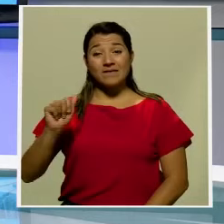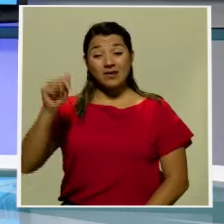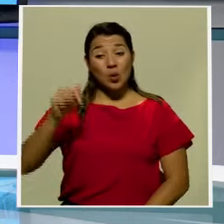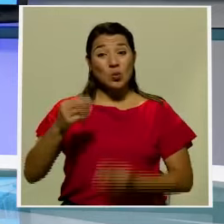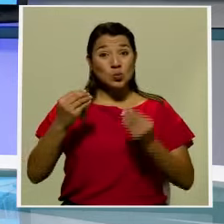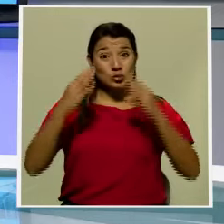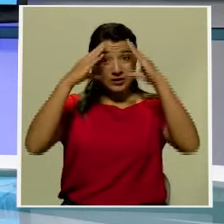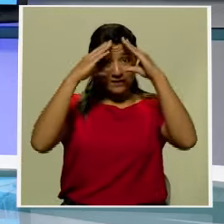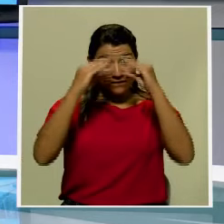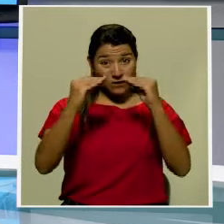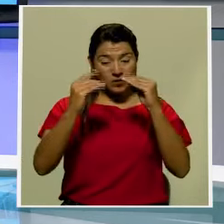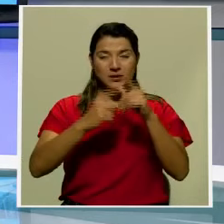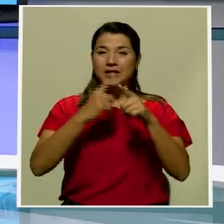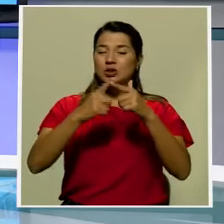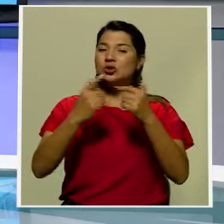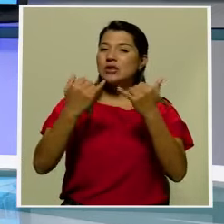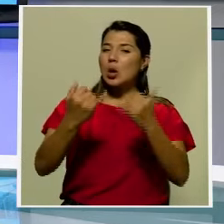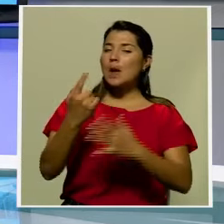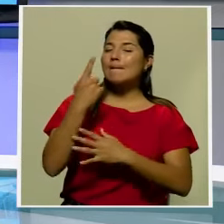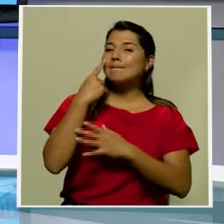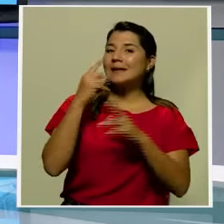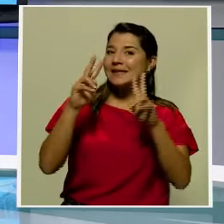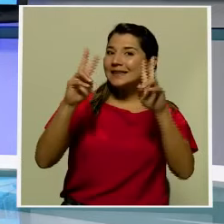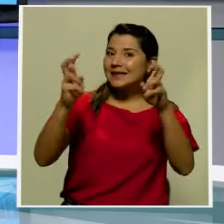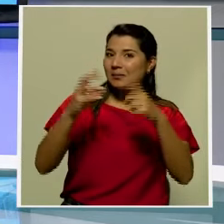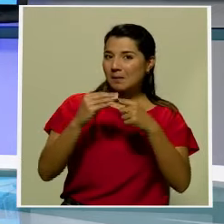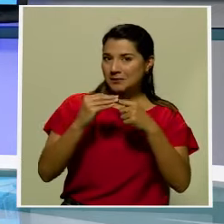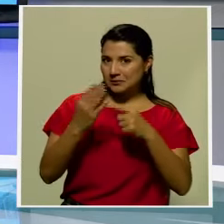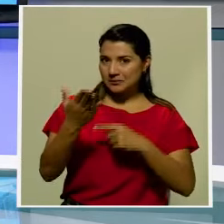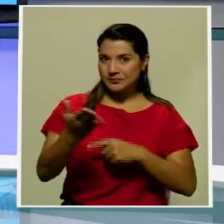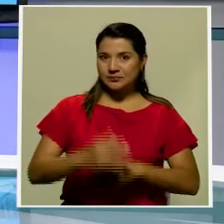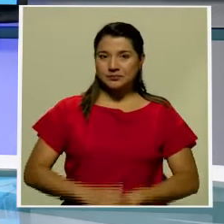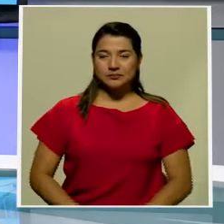vamos de inmediato a ver nuestros titulares